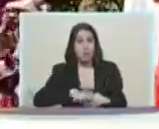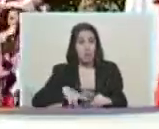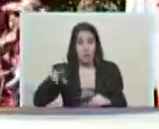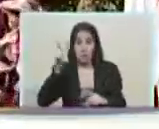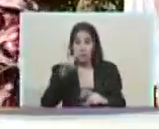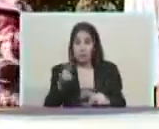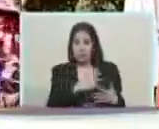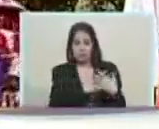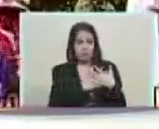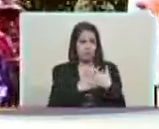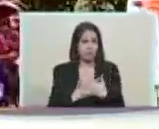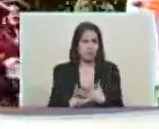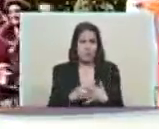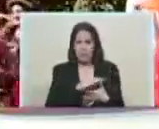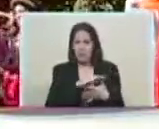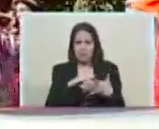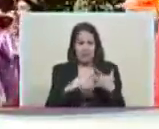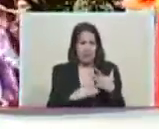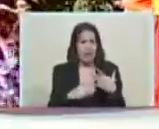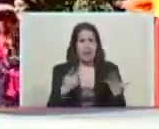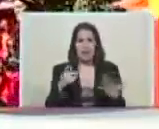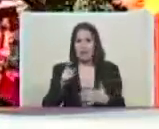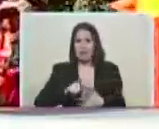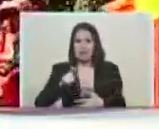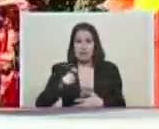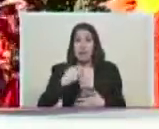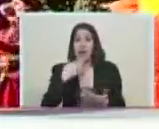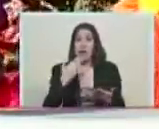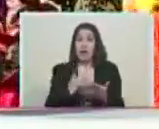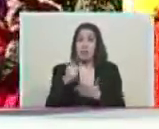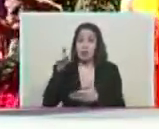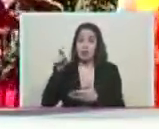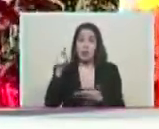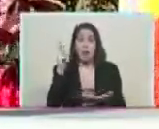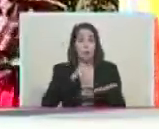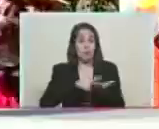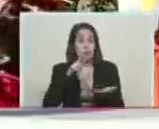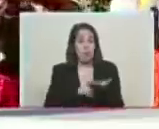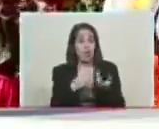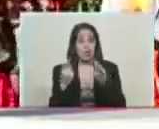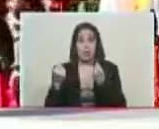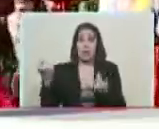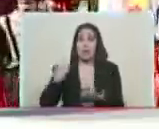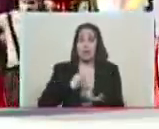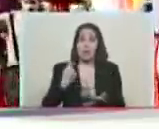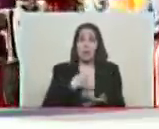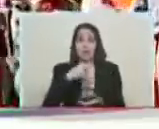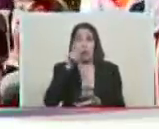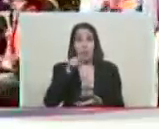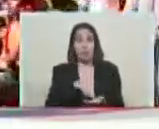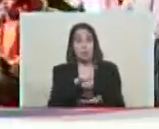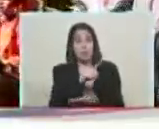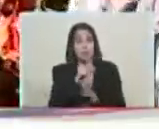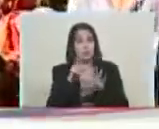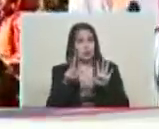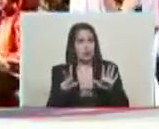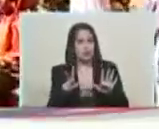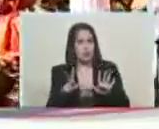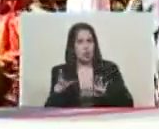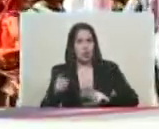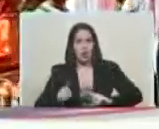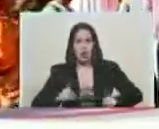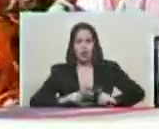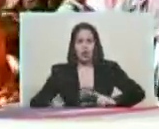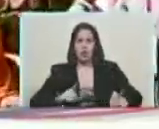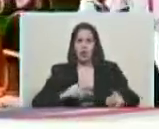toda la disposición material necesaria gracias a los recursos que usted ha aprobado para estos carnavales 2018. Aquí viene la coordinadora del Movimiento Recreadores